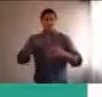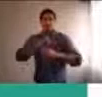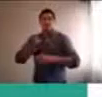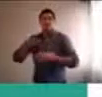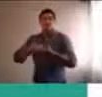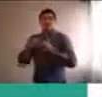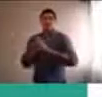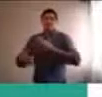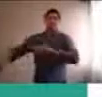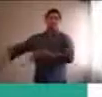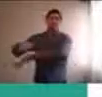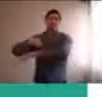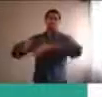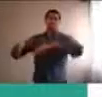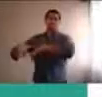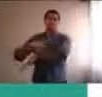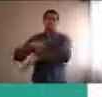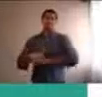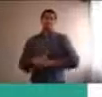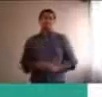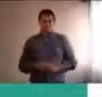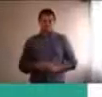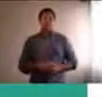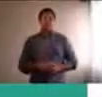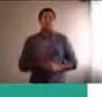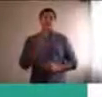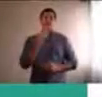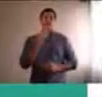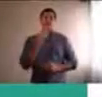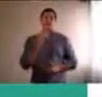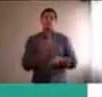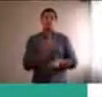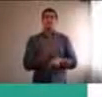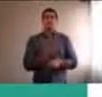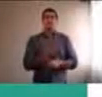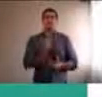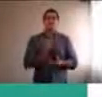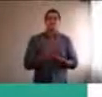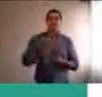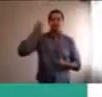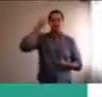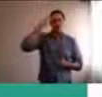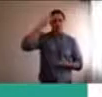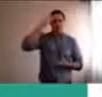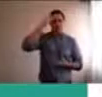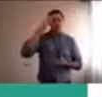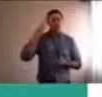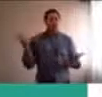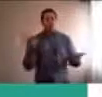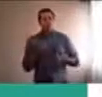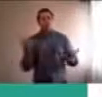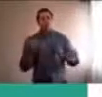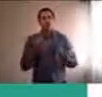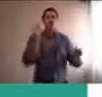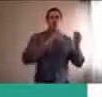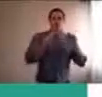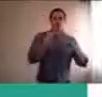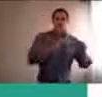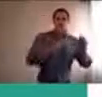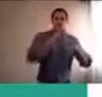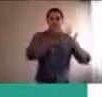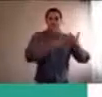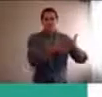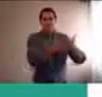que, los docentes, tuvieron que ir aprendiendo, a cómo armar, estas rutinas diarias, porque los chicos, estaban,